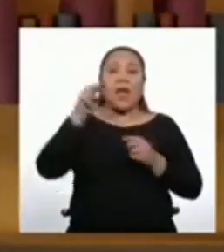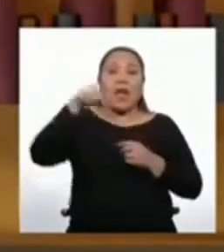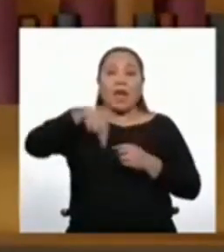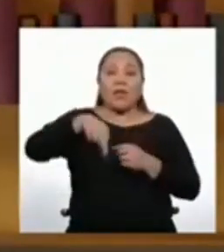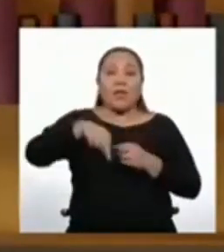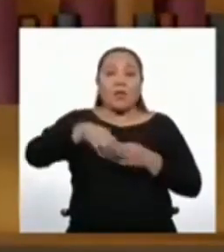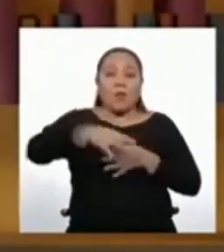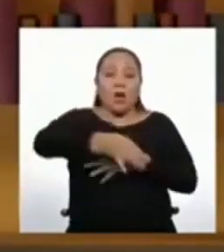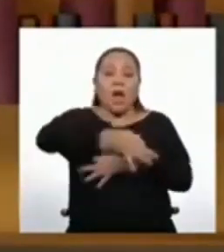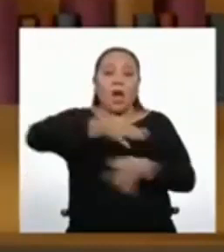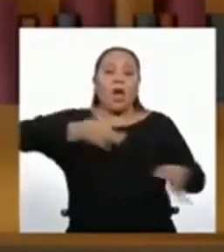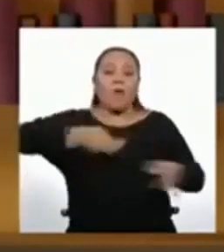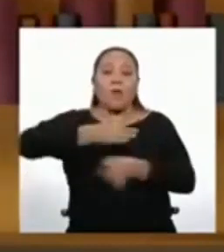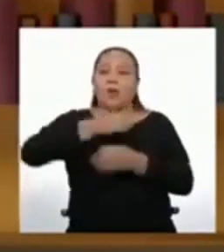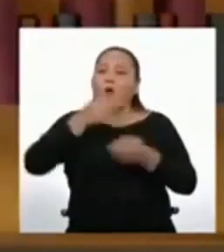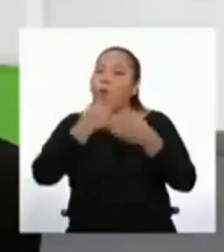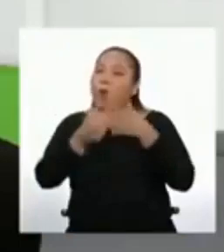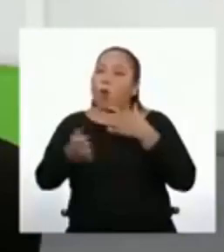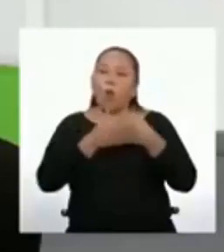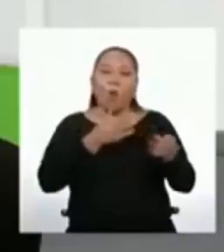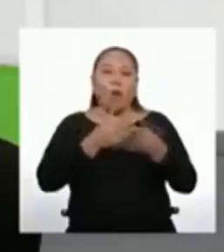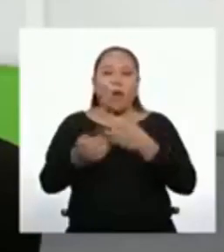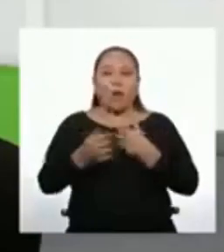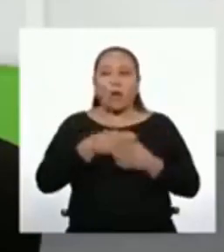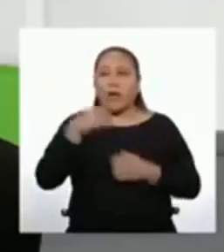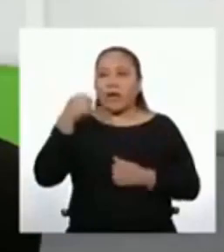cualquier número, Rubén.